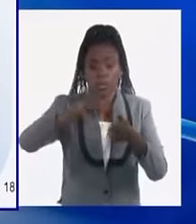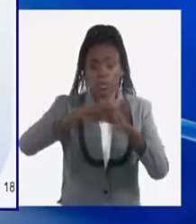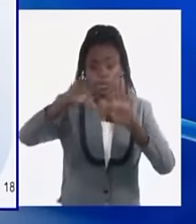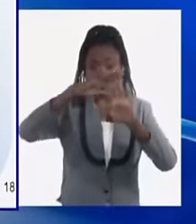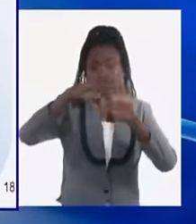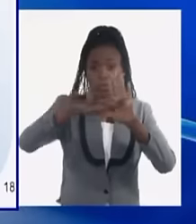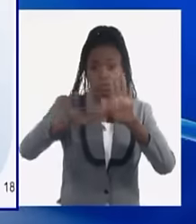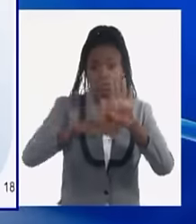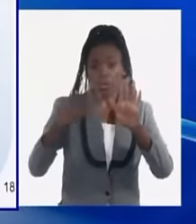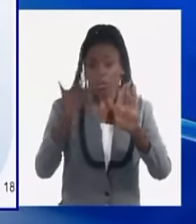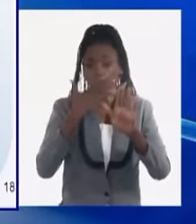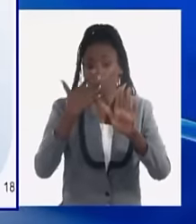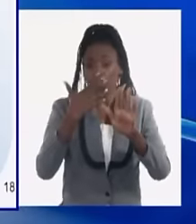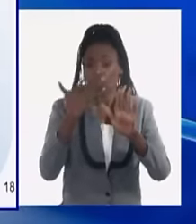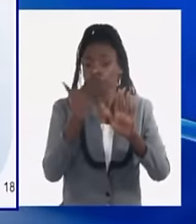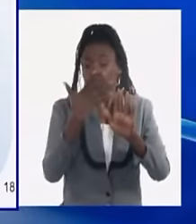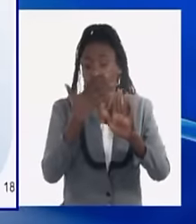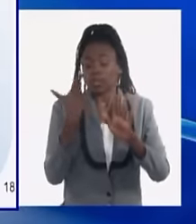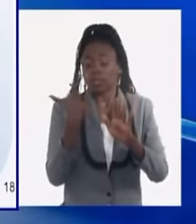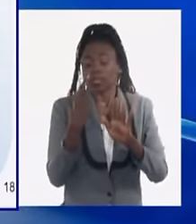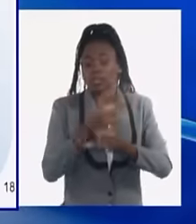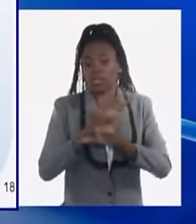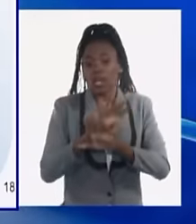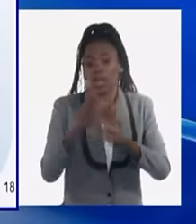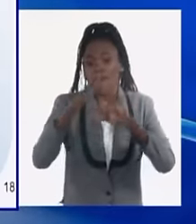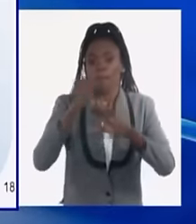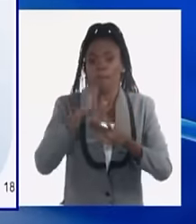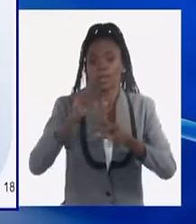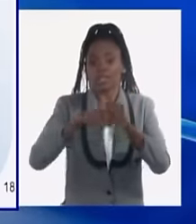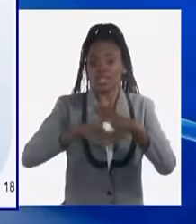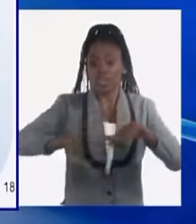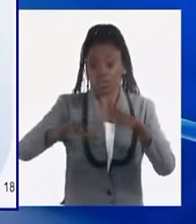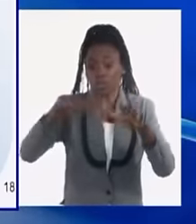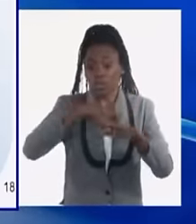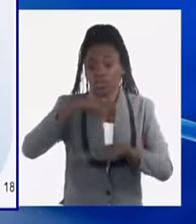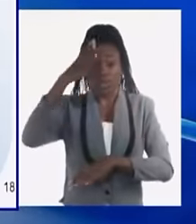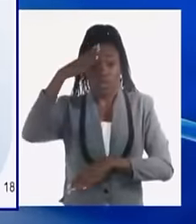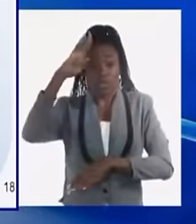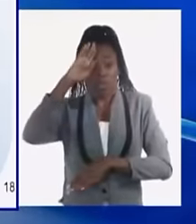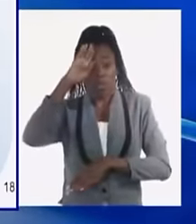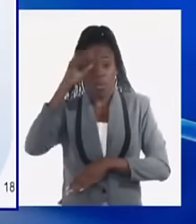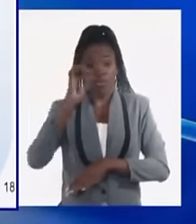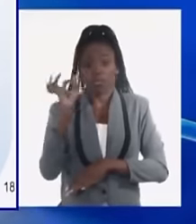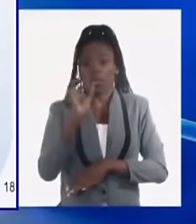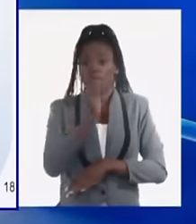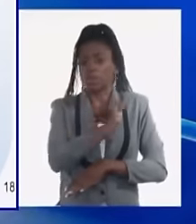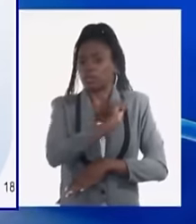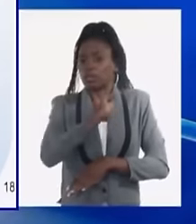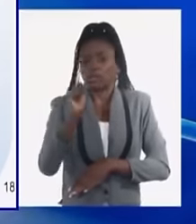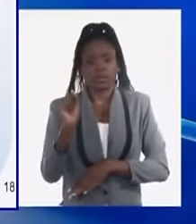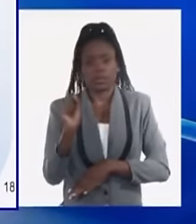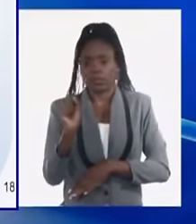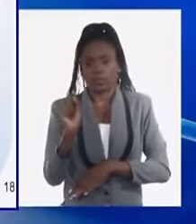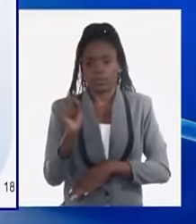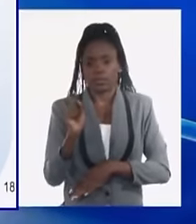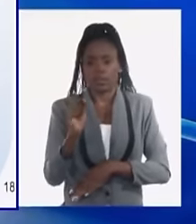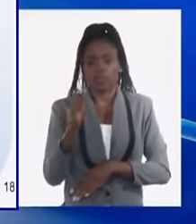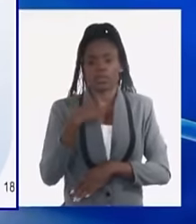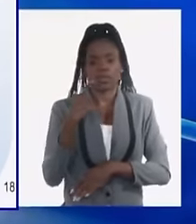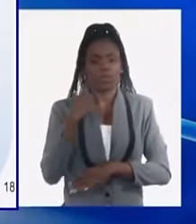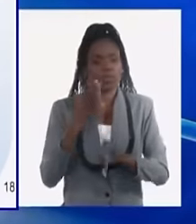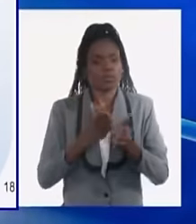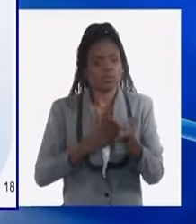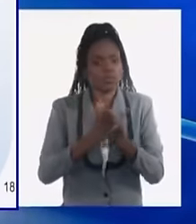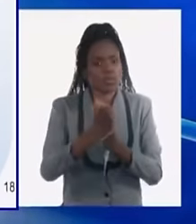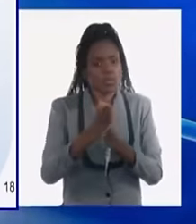para la salida de la situación en que nos encontramos no logran su concreción ni marchan